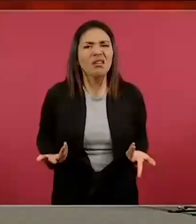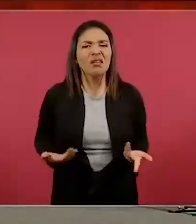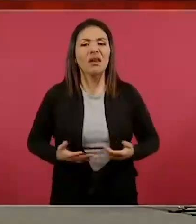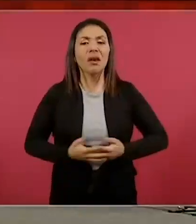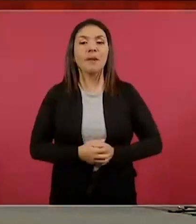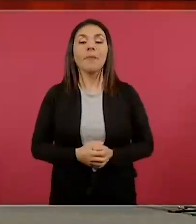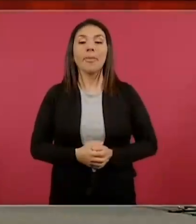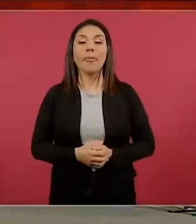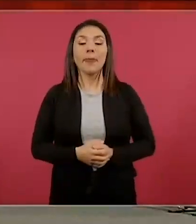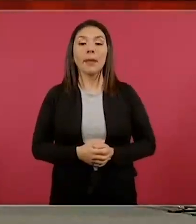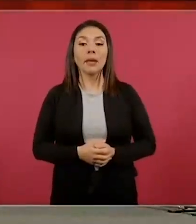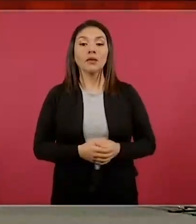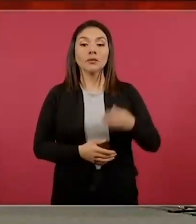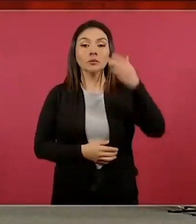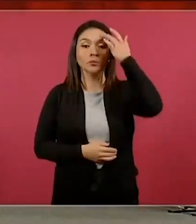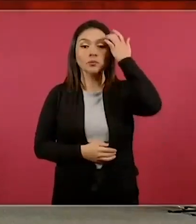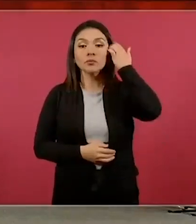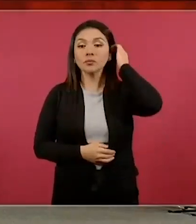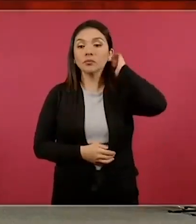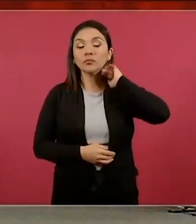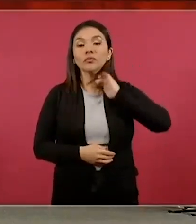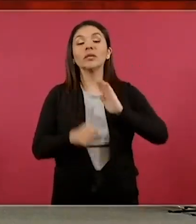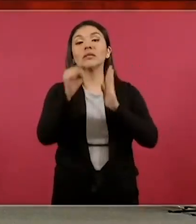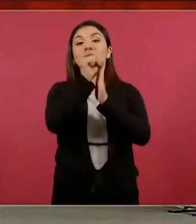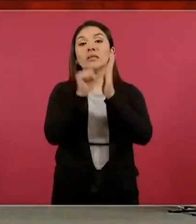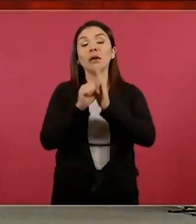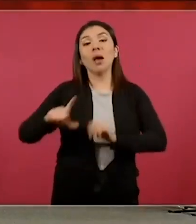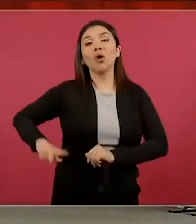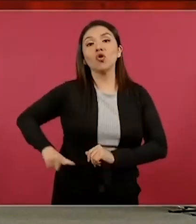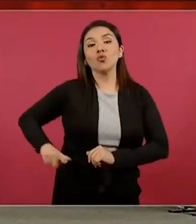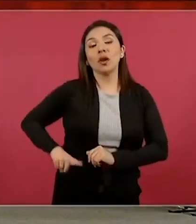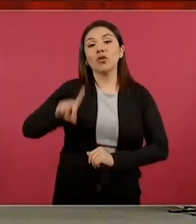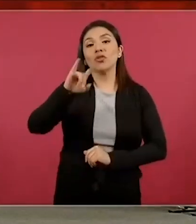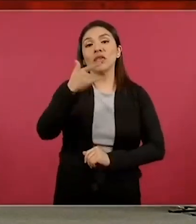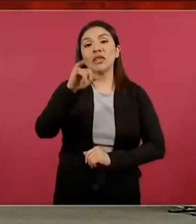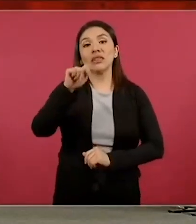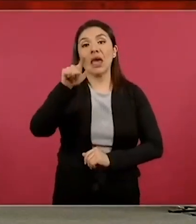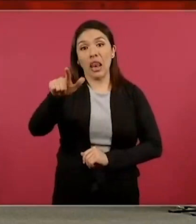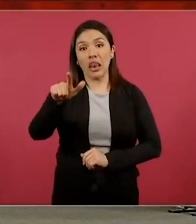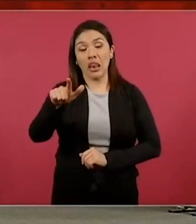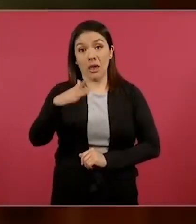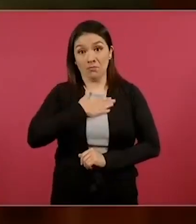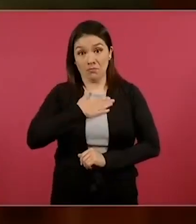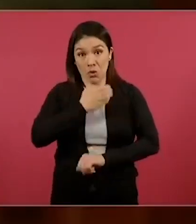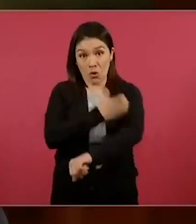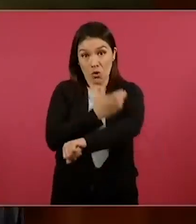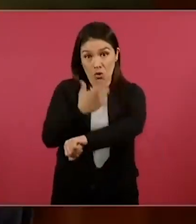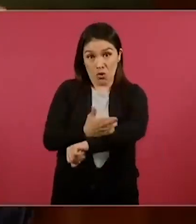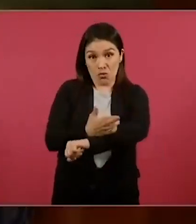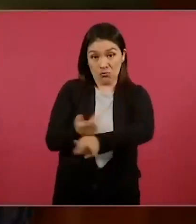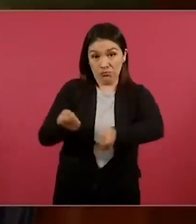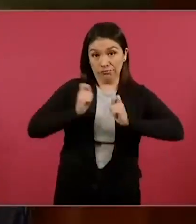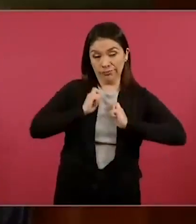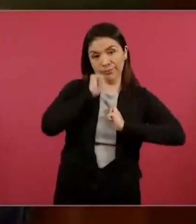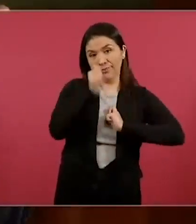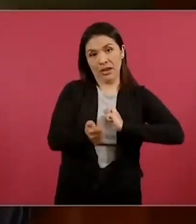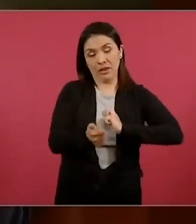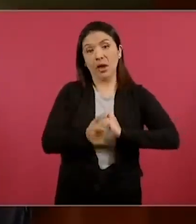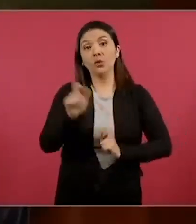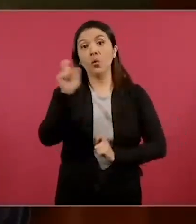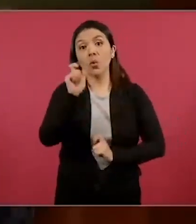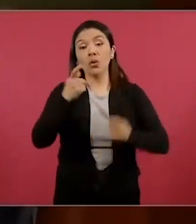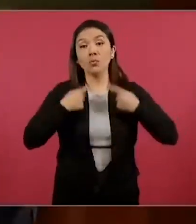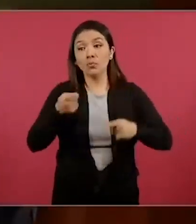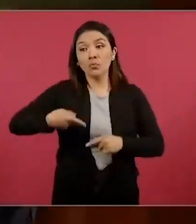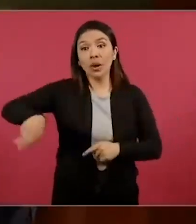El sistema del gobierno digital, eso no está en manos de la coordinación. Una vez que los medios o los